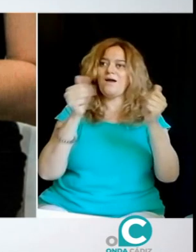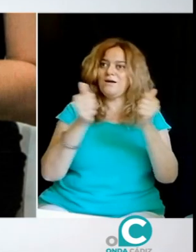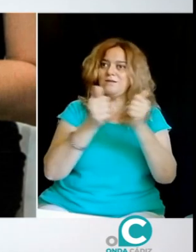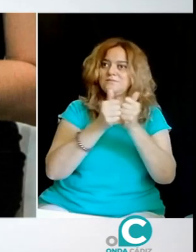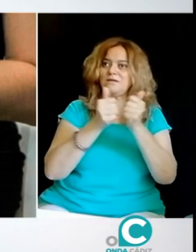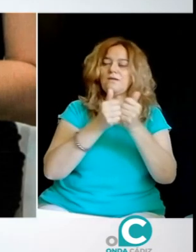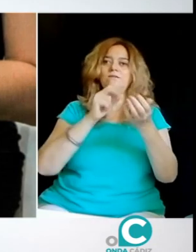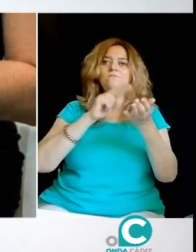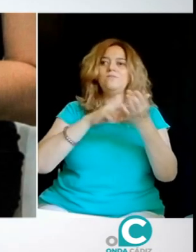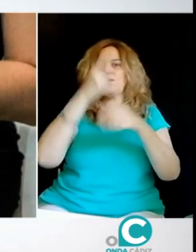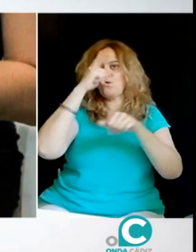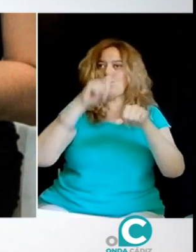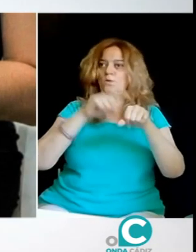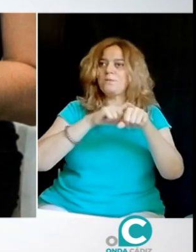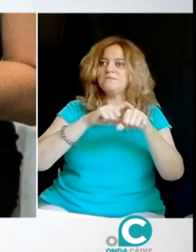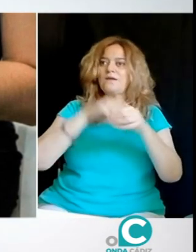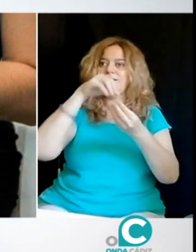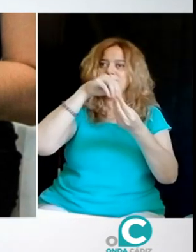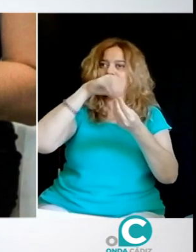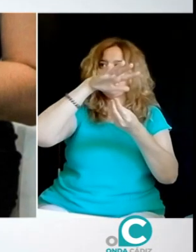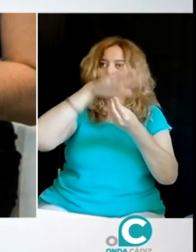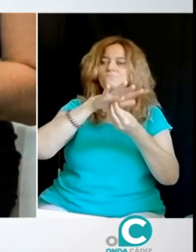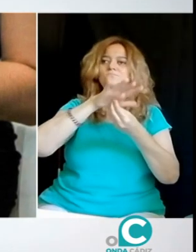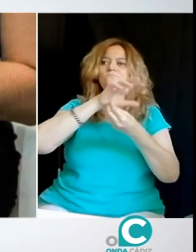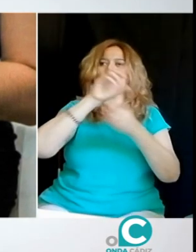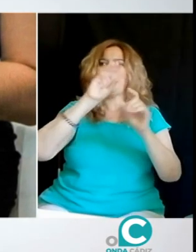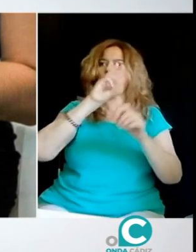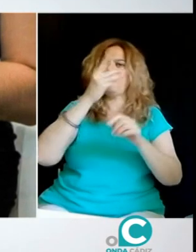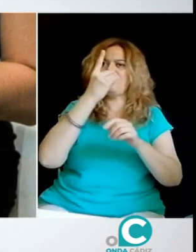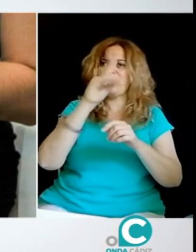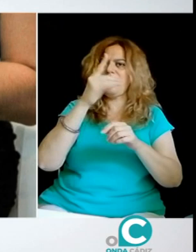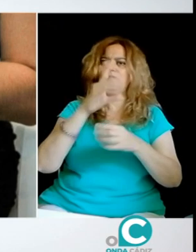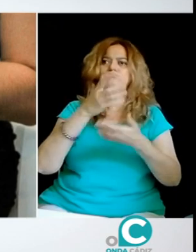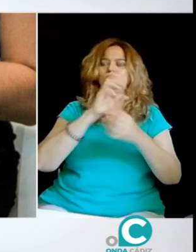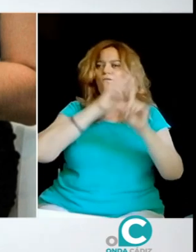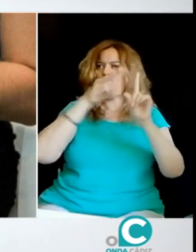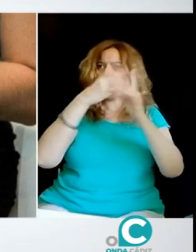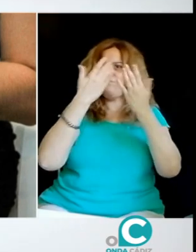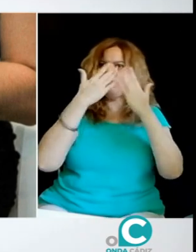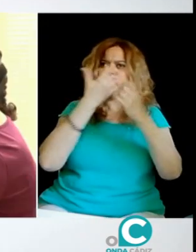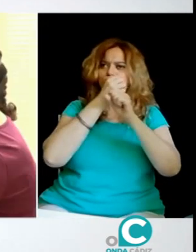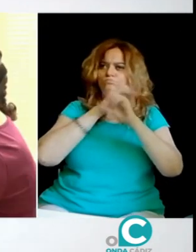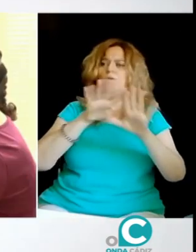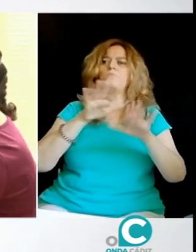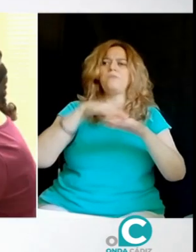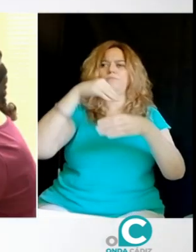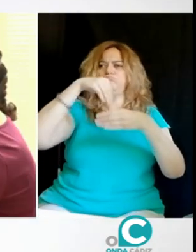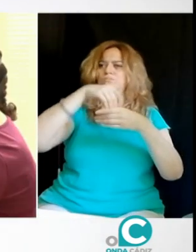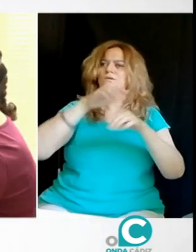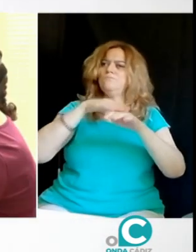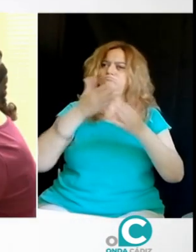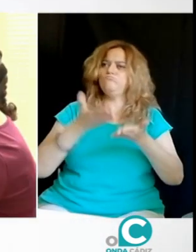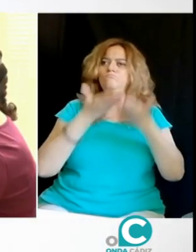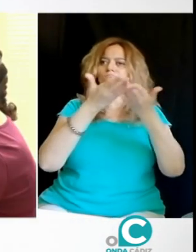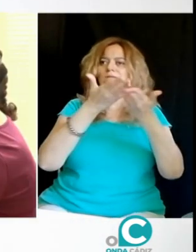como puede ser el trabajador asociado, los guías de intérprete. Entonces, también tenemos una cifra nueva, que es la de